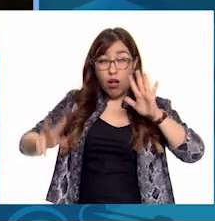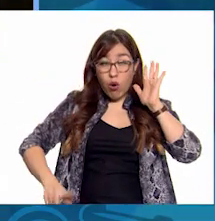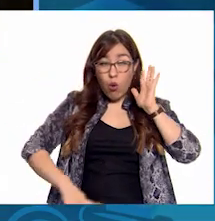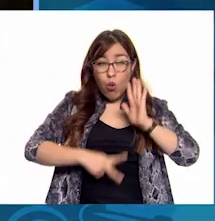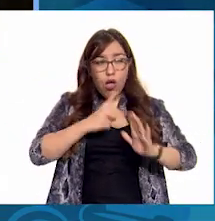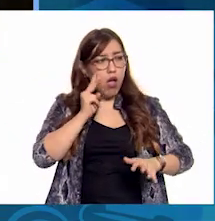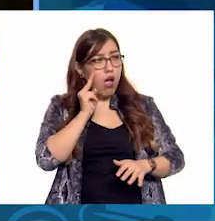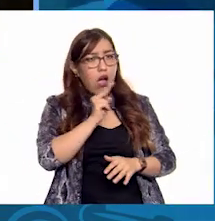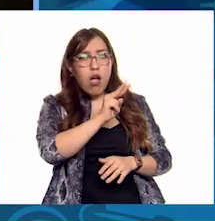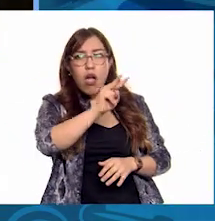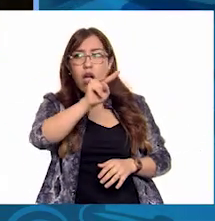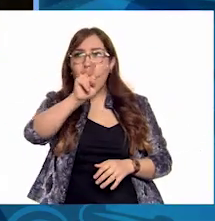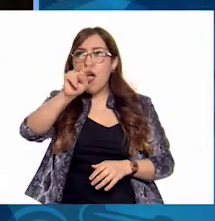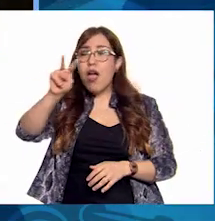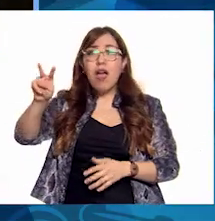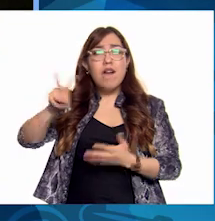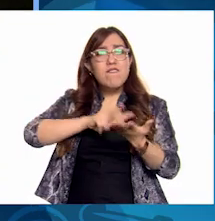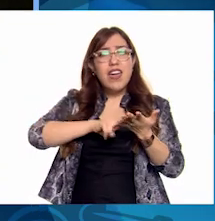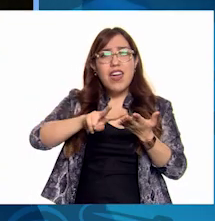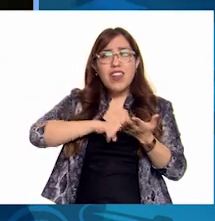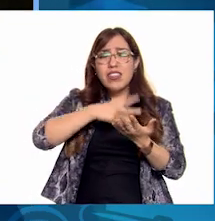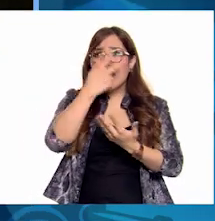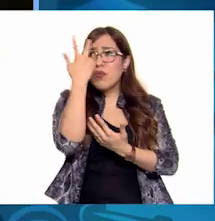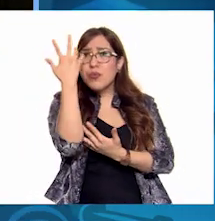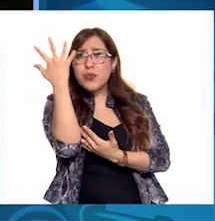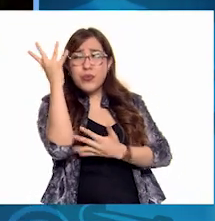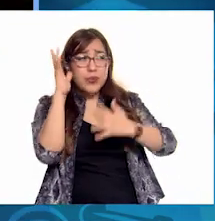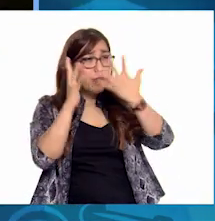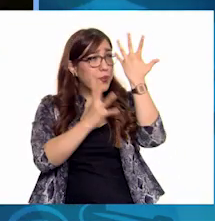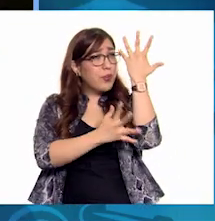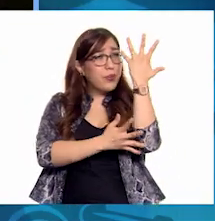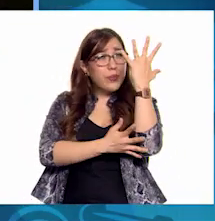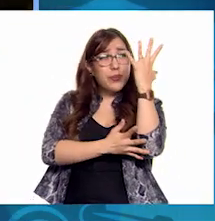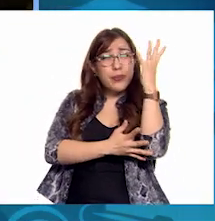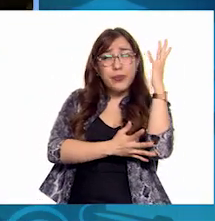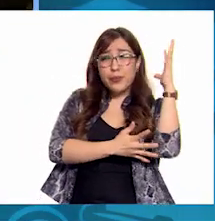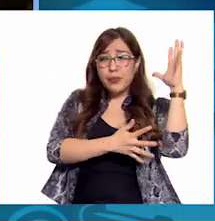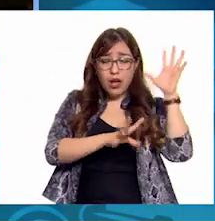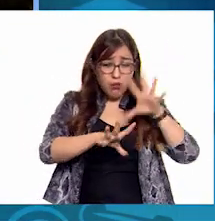Y los árboles y las flores Volvieron también a cubrir el suelo